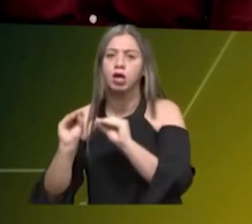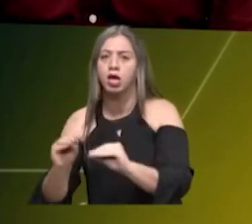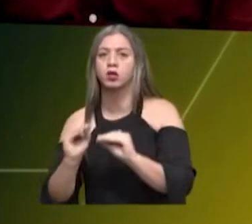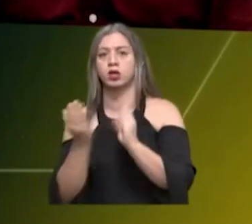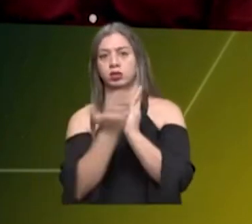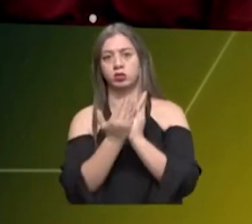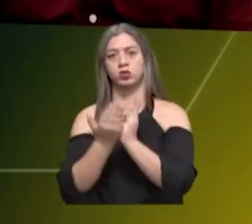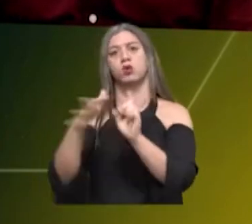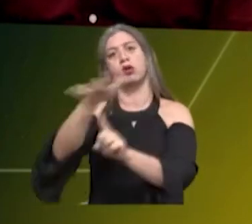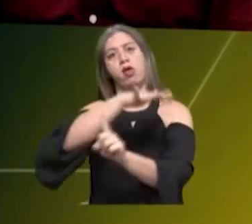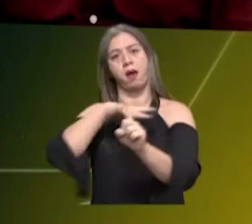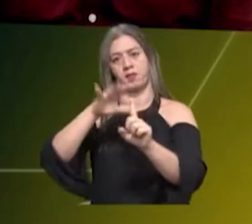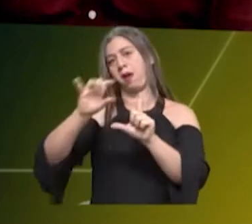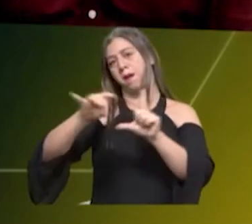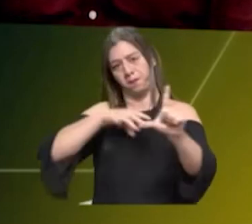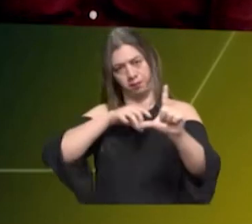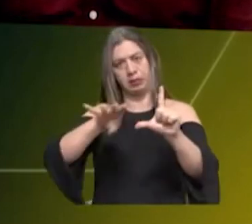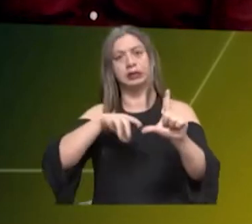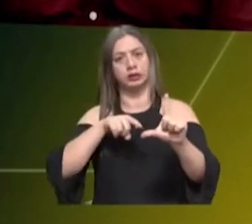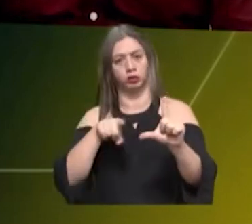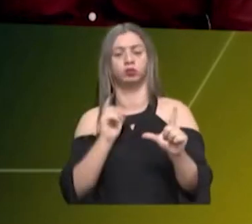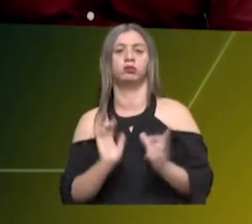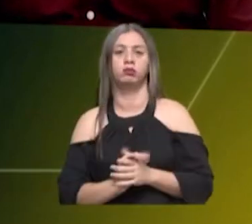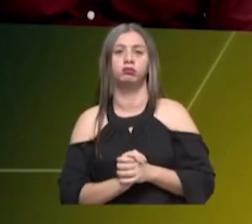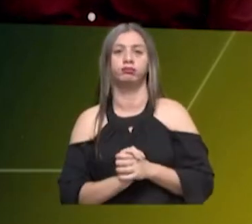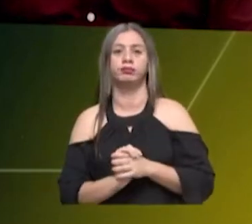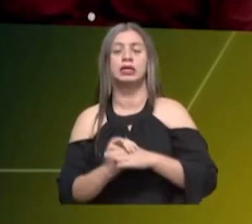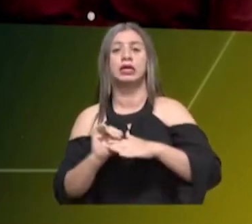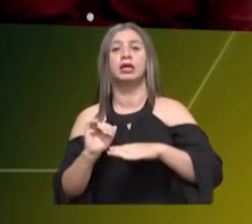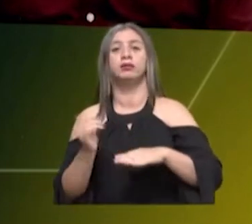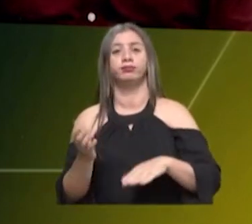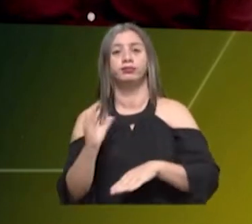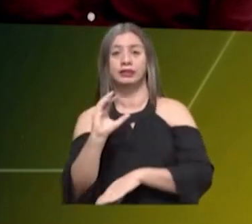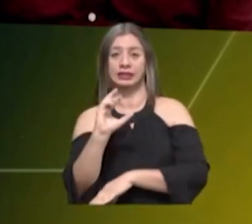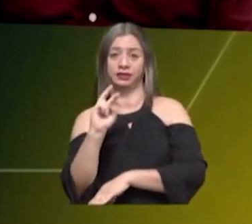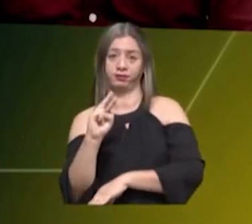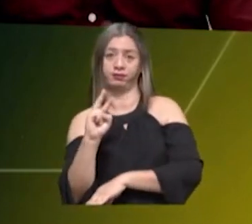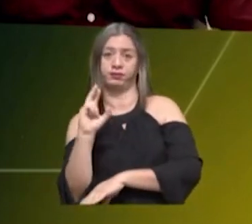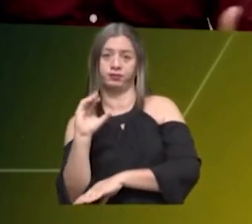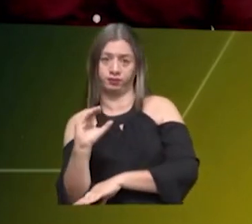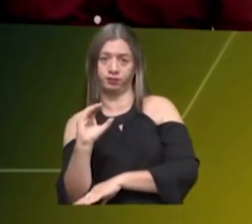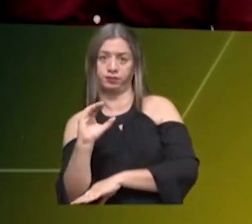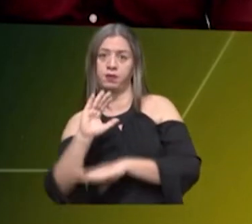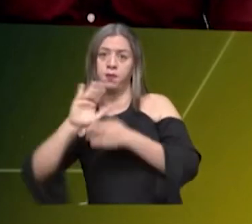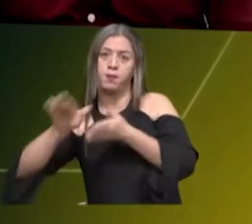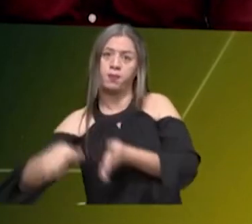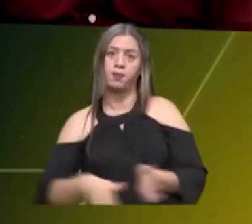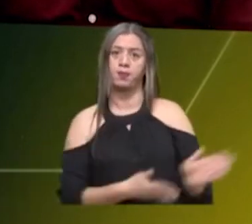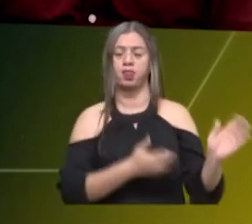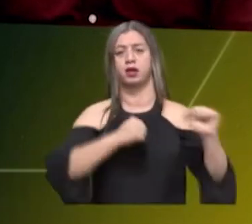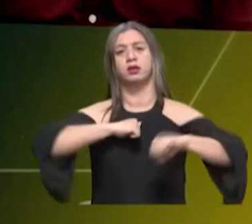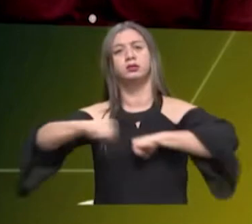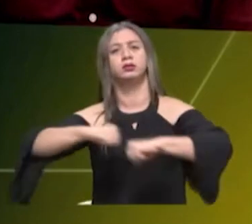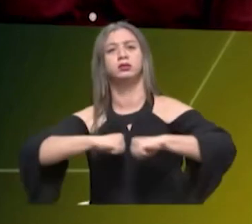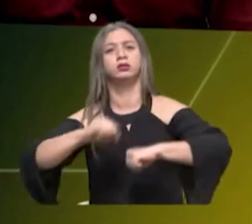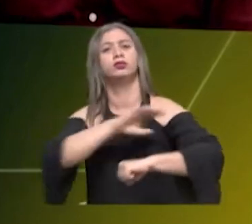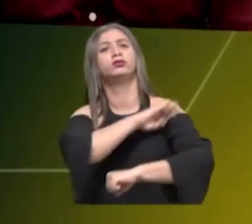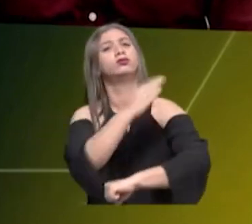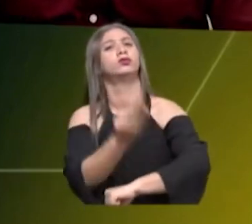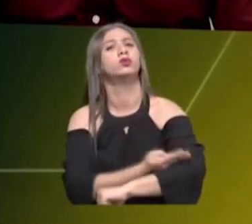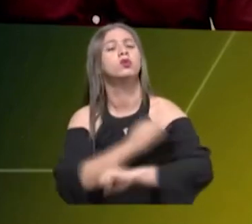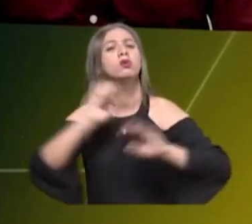virtual como se viene trabajando todo el tema, a nivel institucional también el plan de acción tiene una apuesta fuerte,